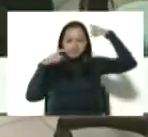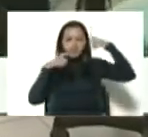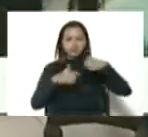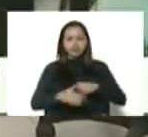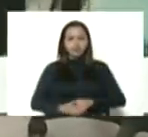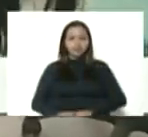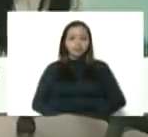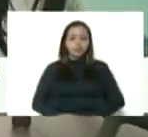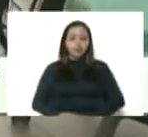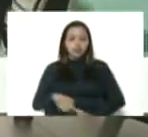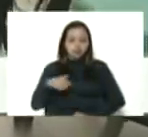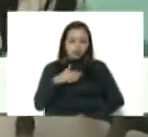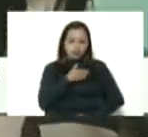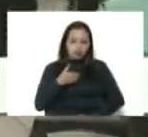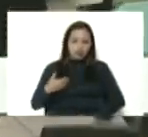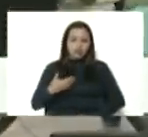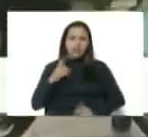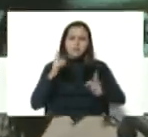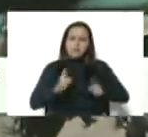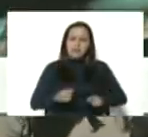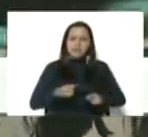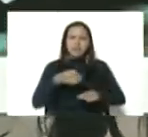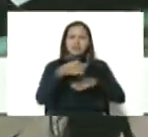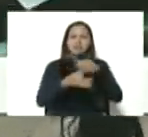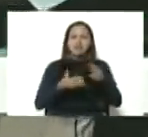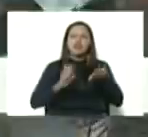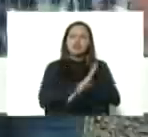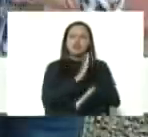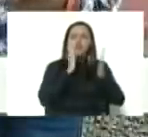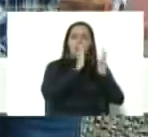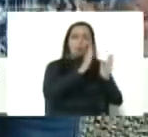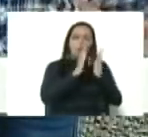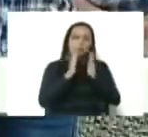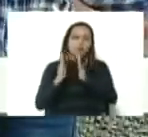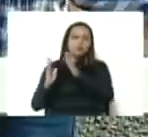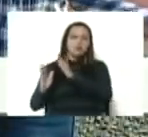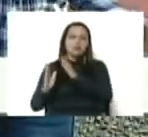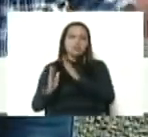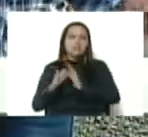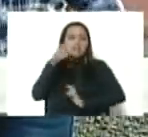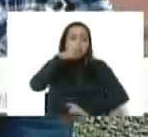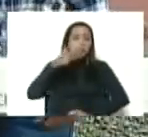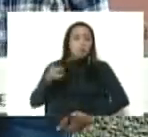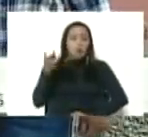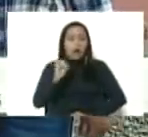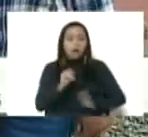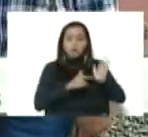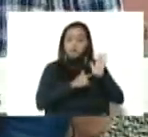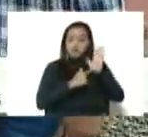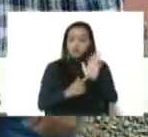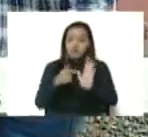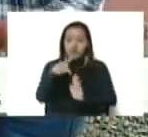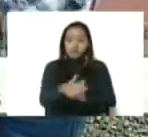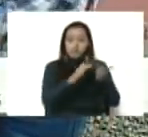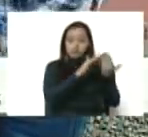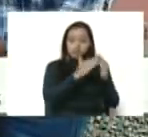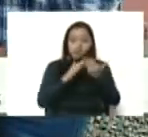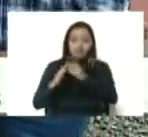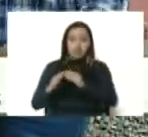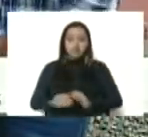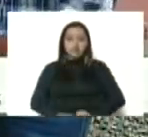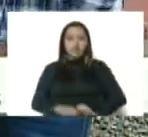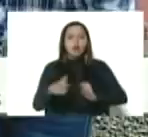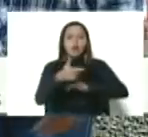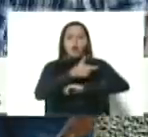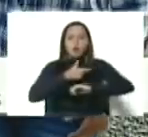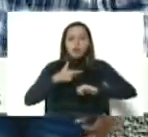referirme a la organización popular que se expresa en este urbanismo. El gobernador